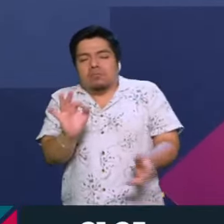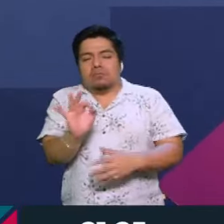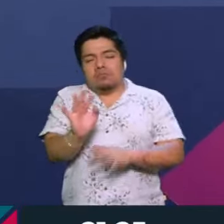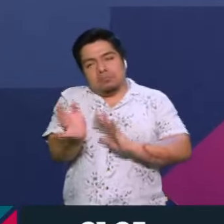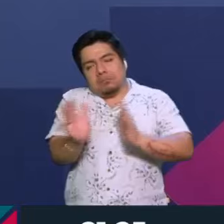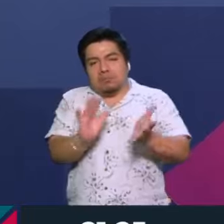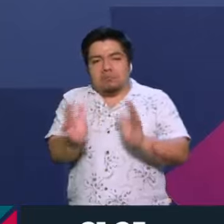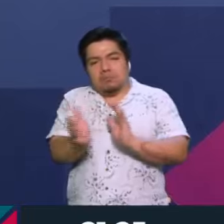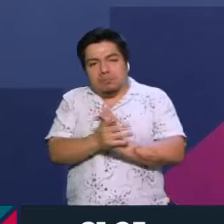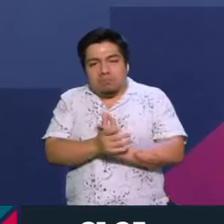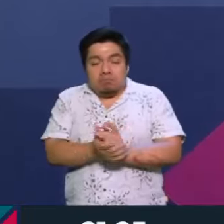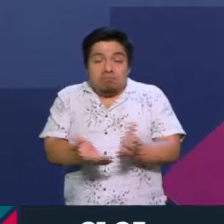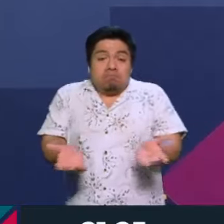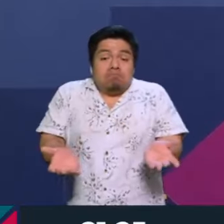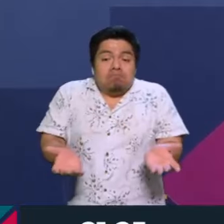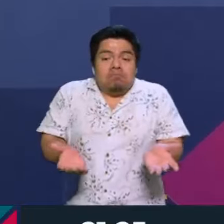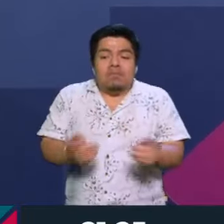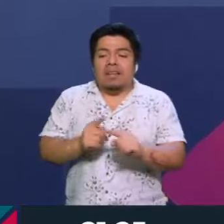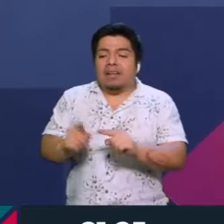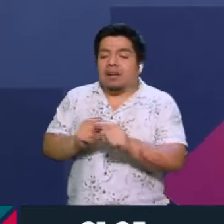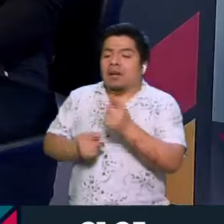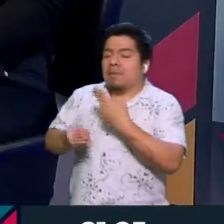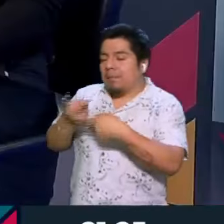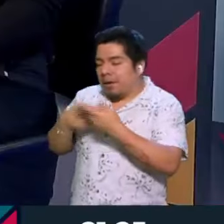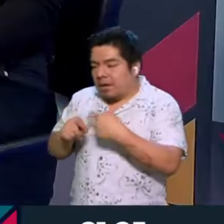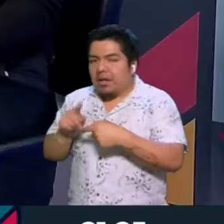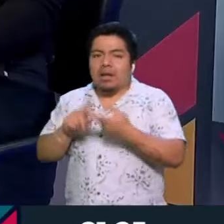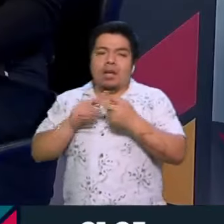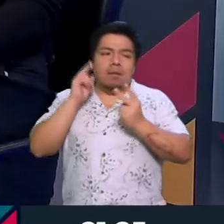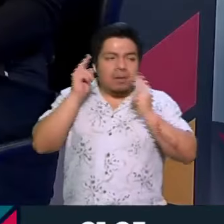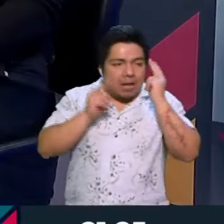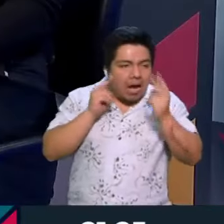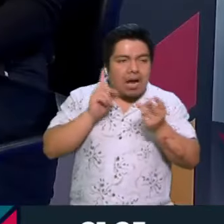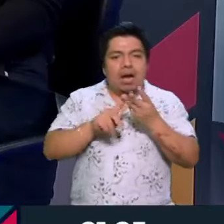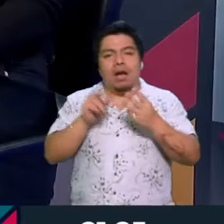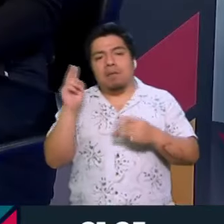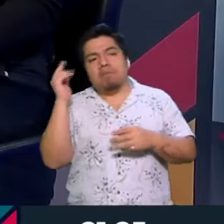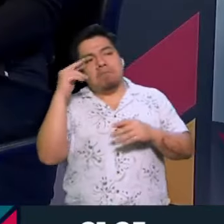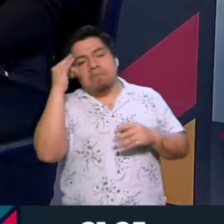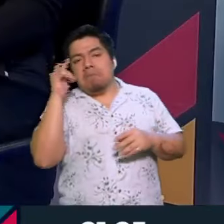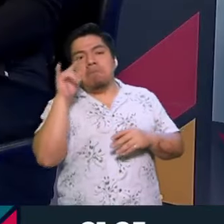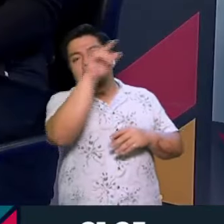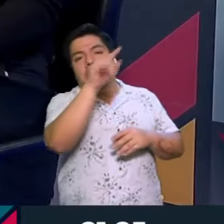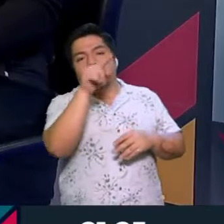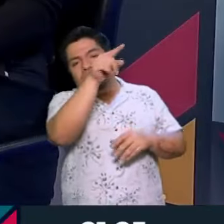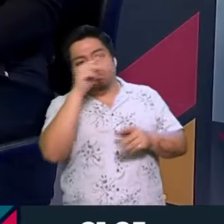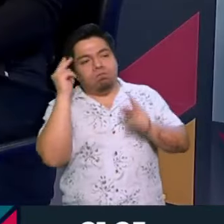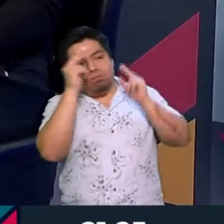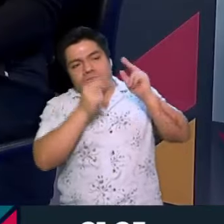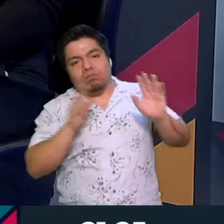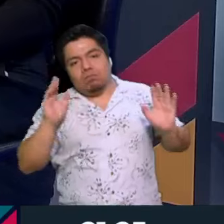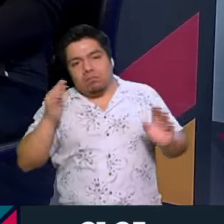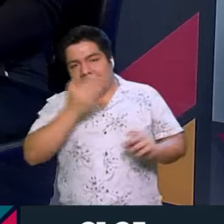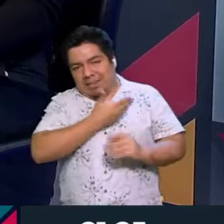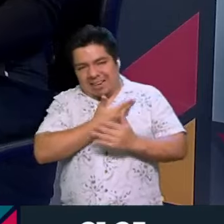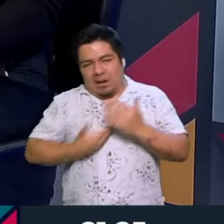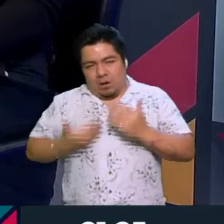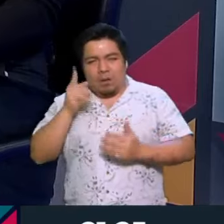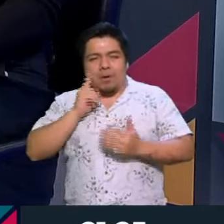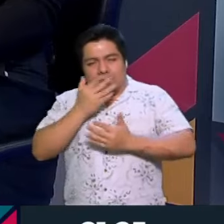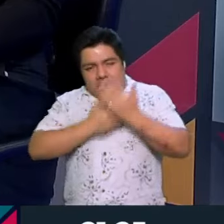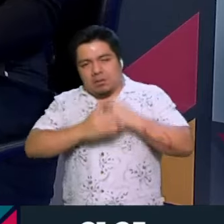probable yo, bueno, pues muchas más visitas, más viajes que hará la doctora Sheinbaum, pues seguramente eso también.